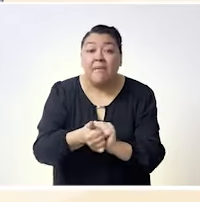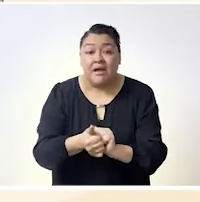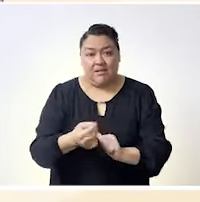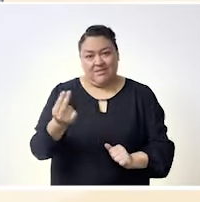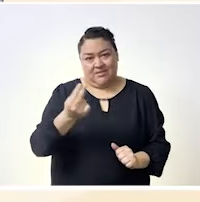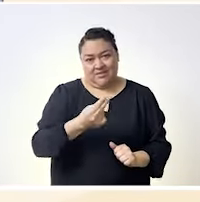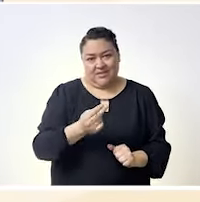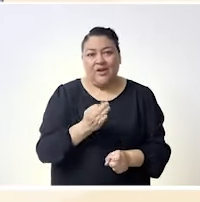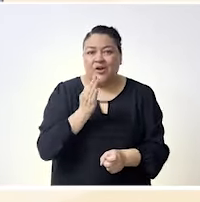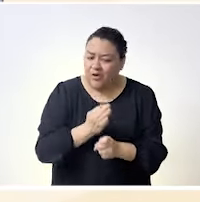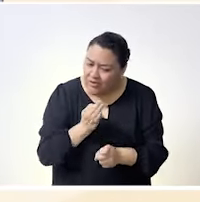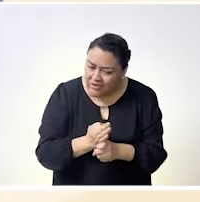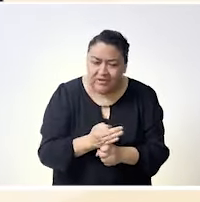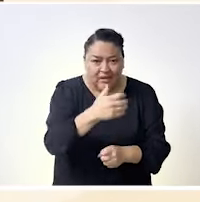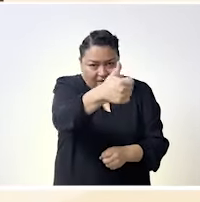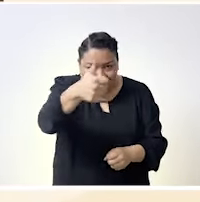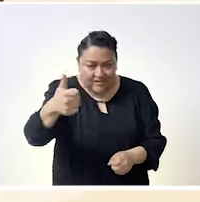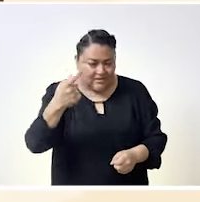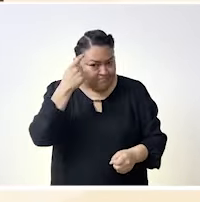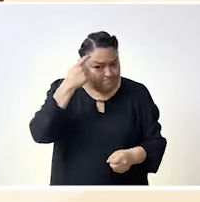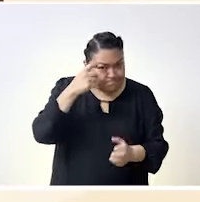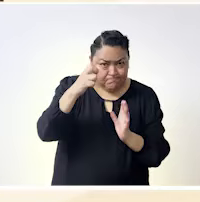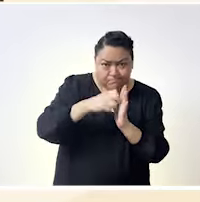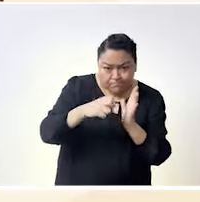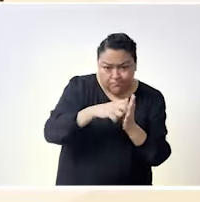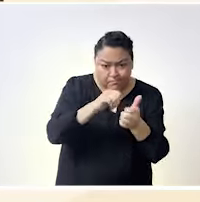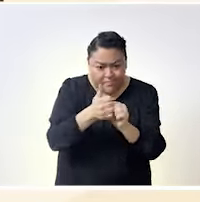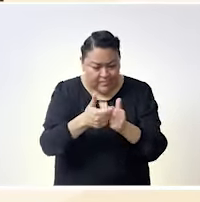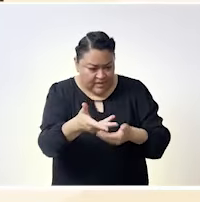viene o sea viene la estamos construyendo